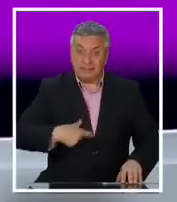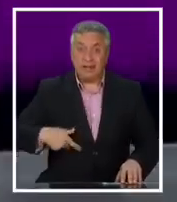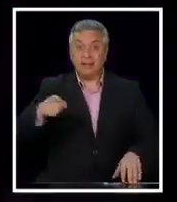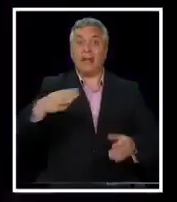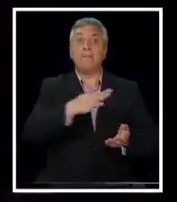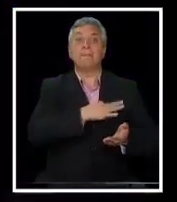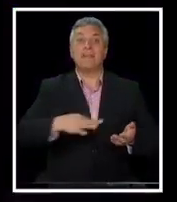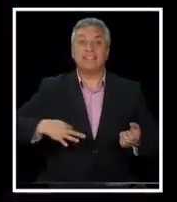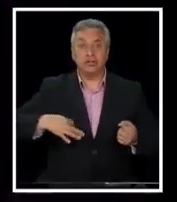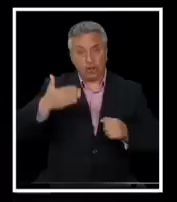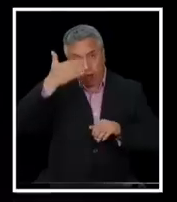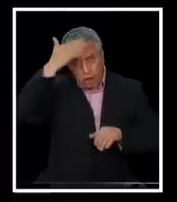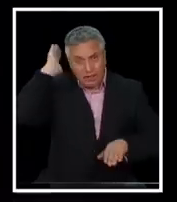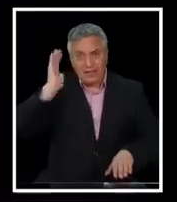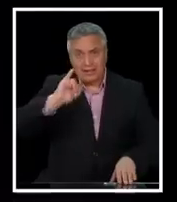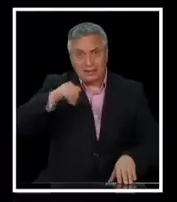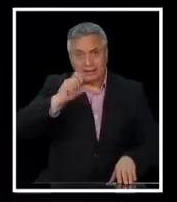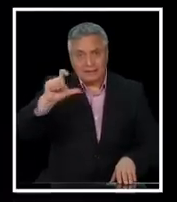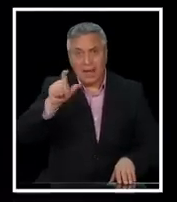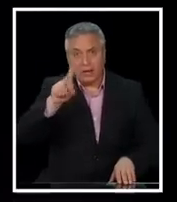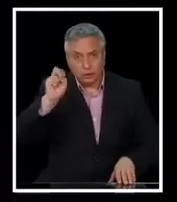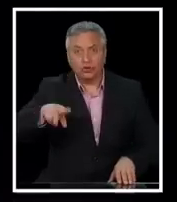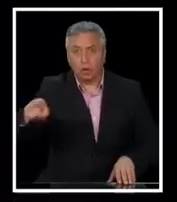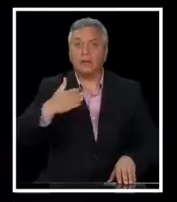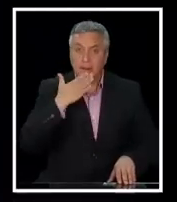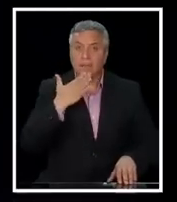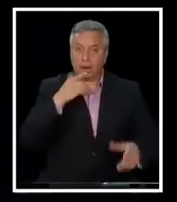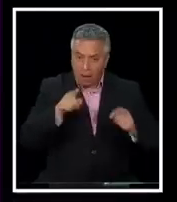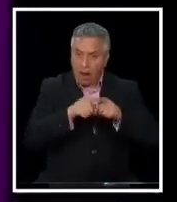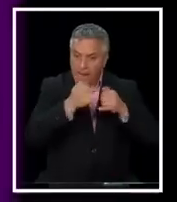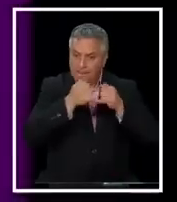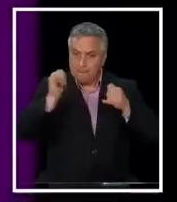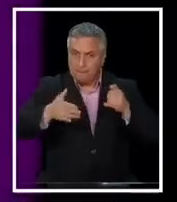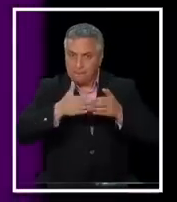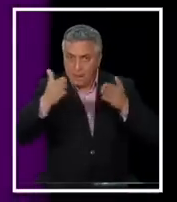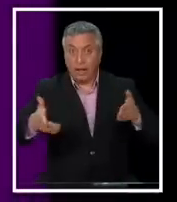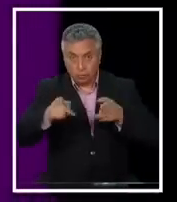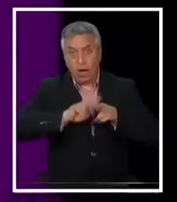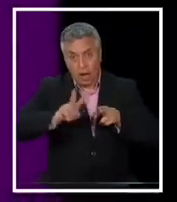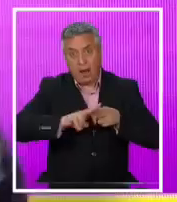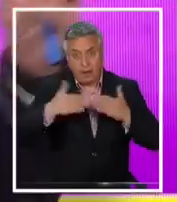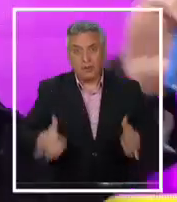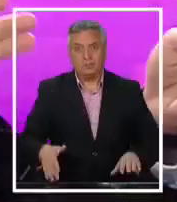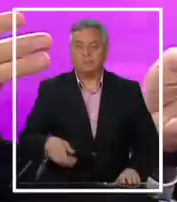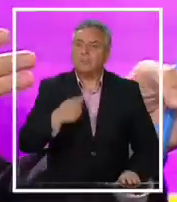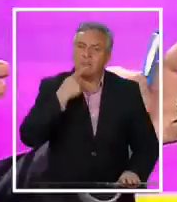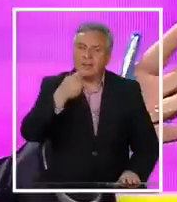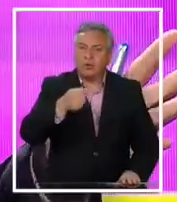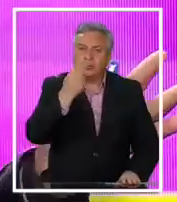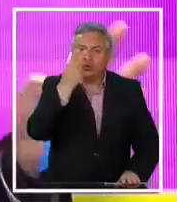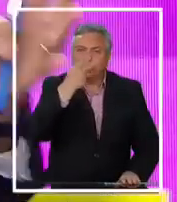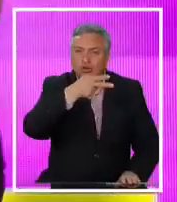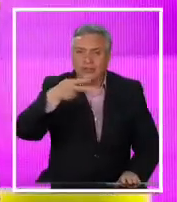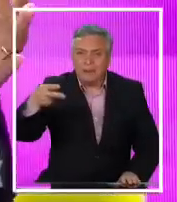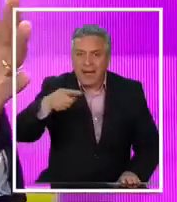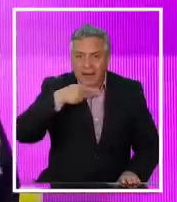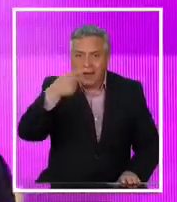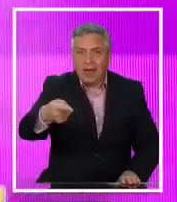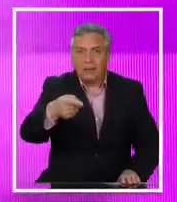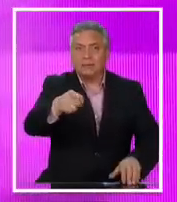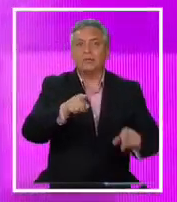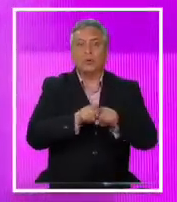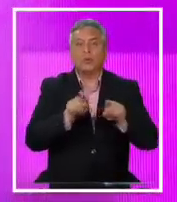Jackson, con constituyentes elegidos, con plazo acotado, y que lo hagamos bien. Quedan dos semanas. En la prueba hicieron un